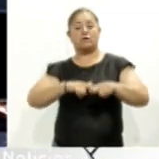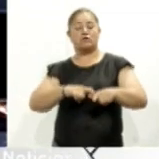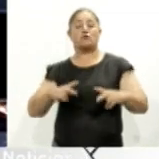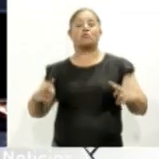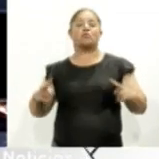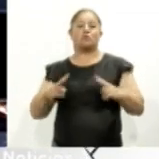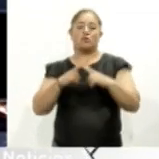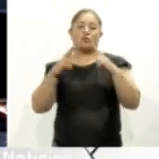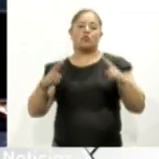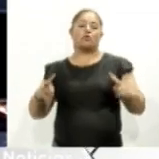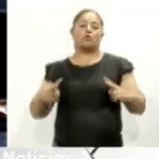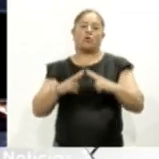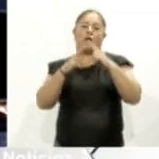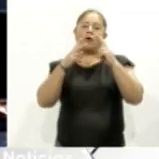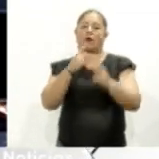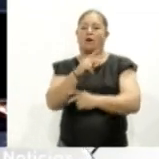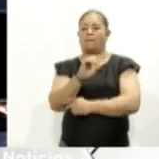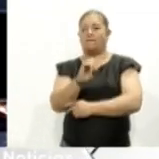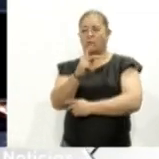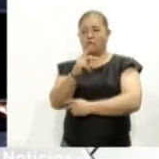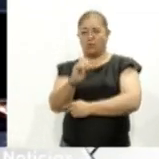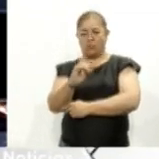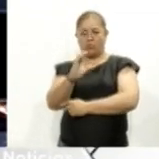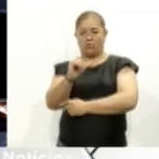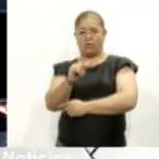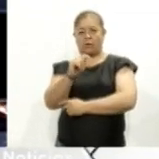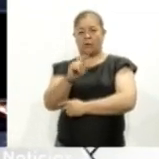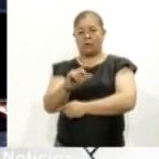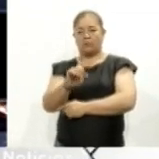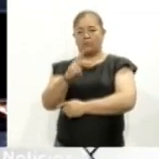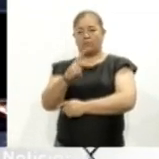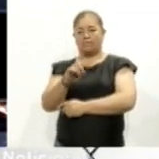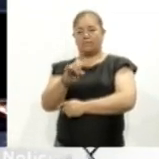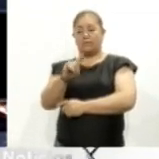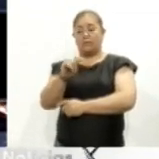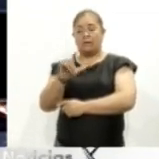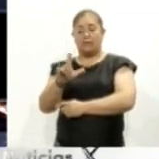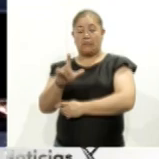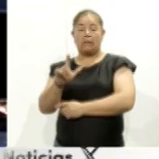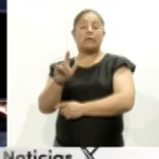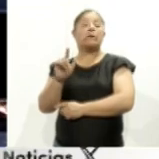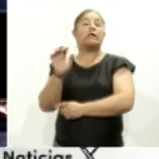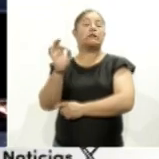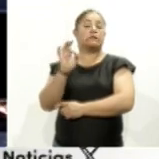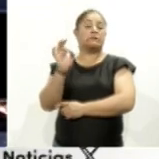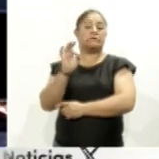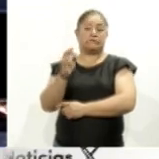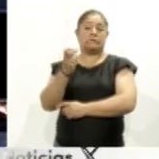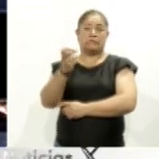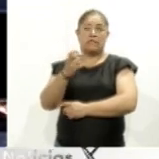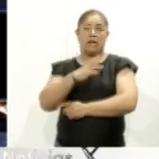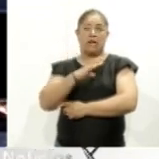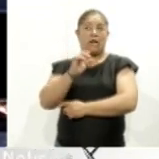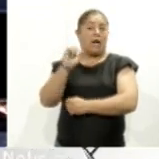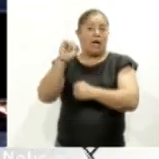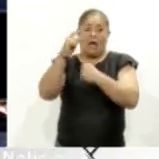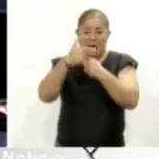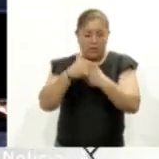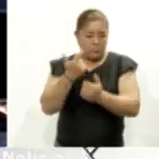Popocatépetl, pero en caso de haber alguna situación grave y tocamos madera ante eso, pero ¿conoce